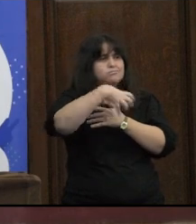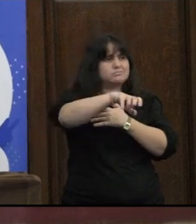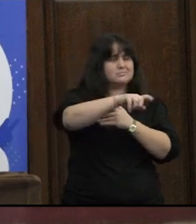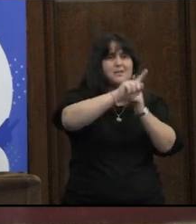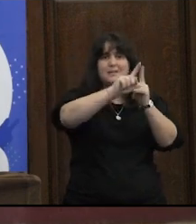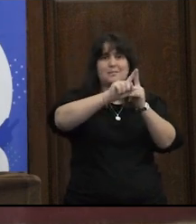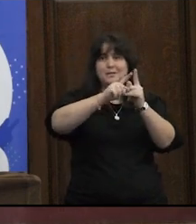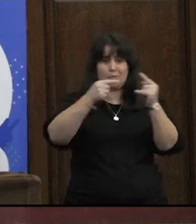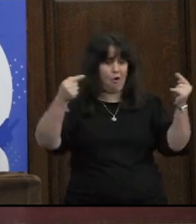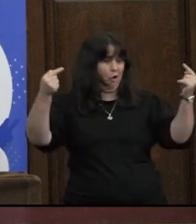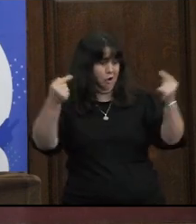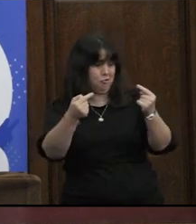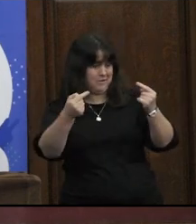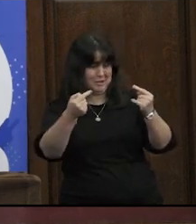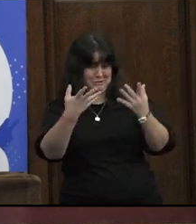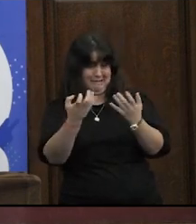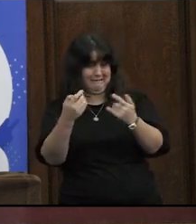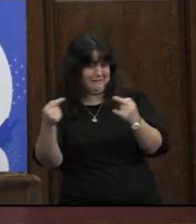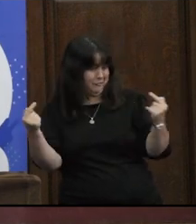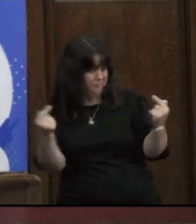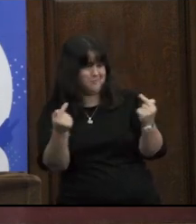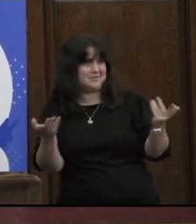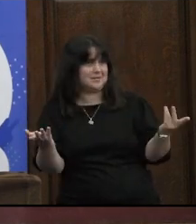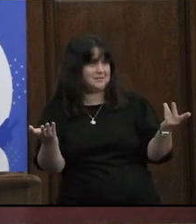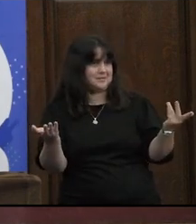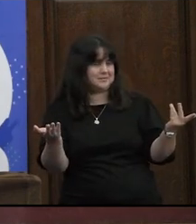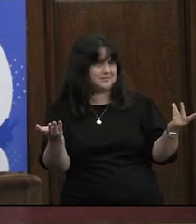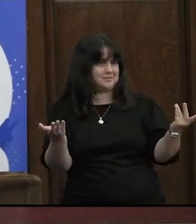identitaria que es exactamente lo contrario a que una que va a ella